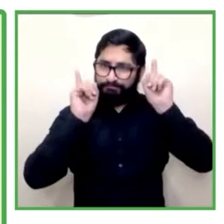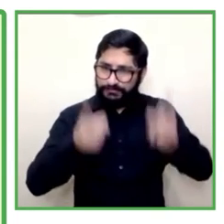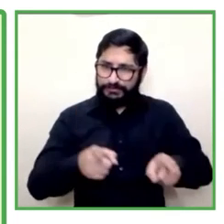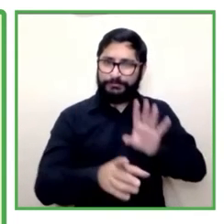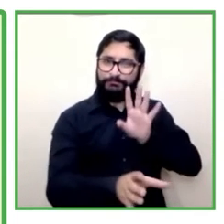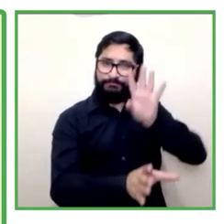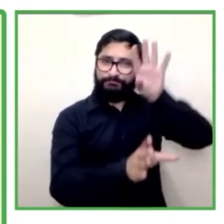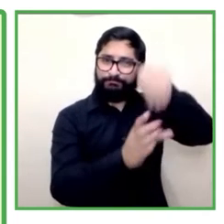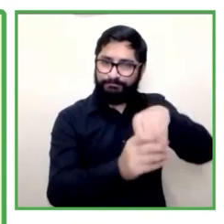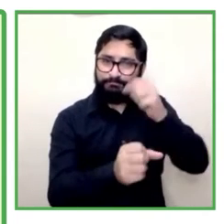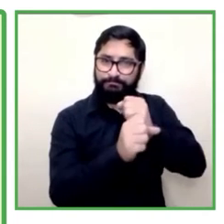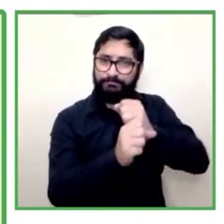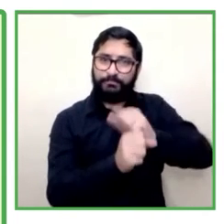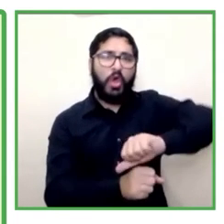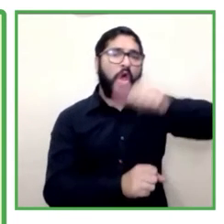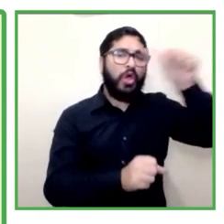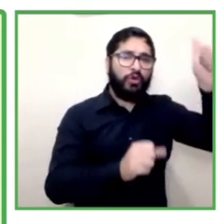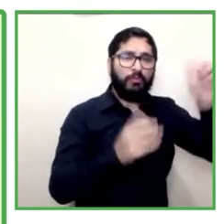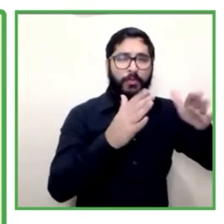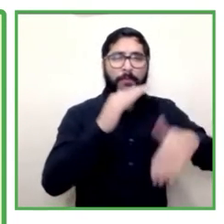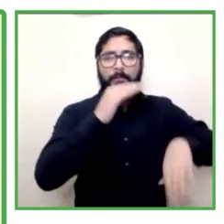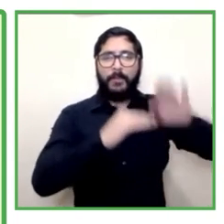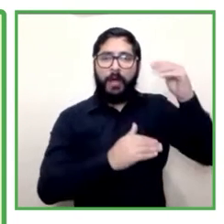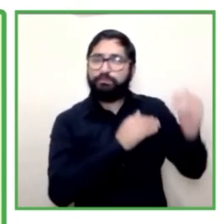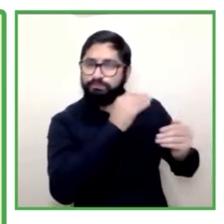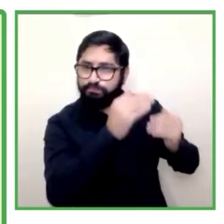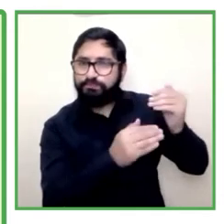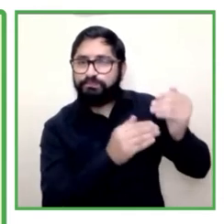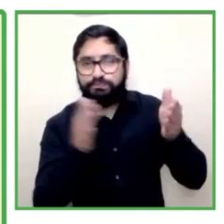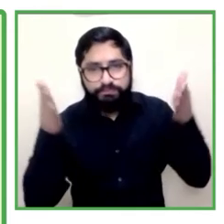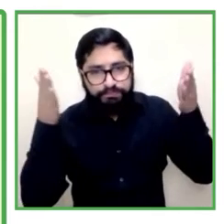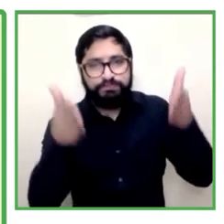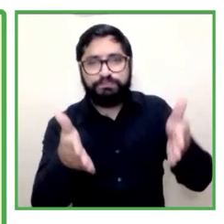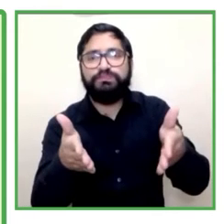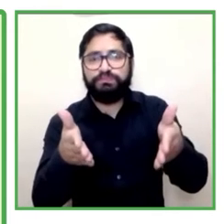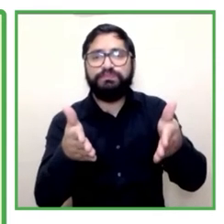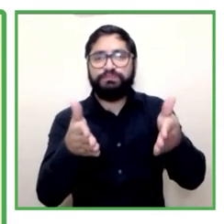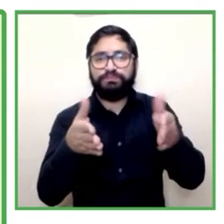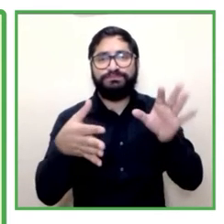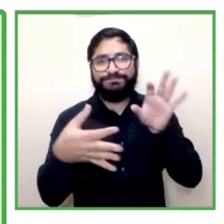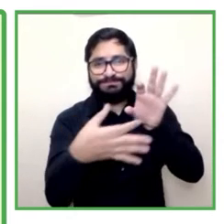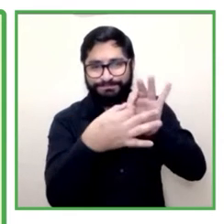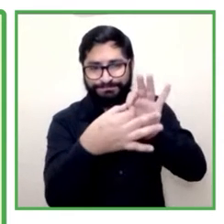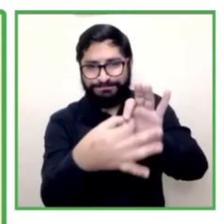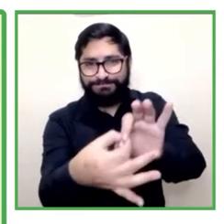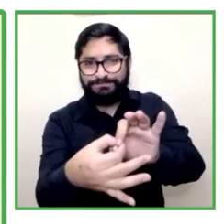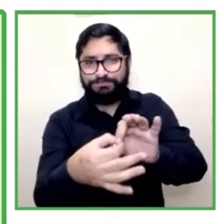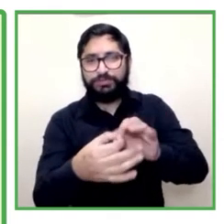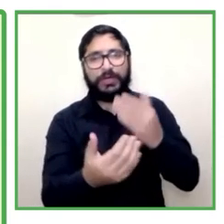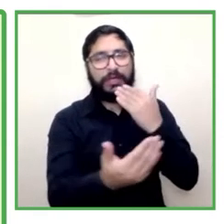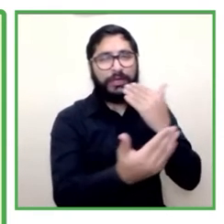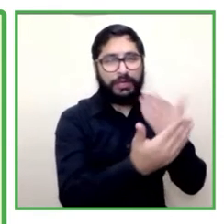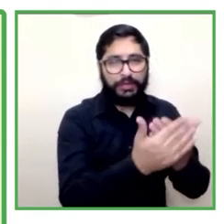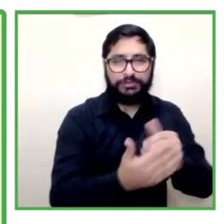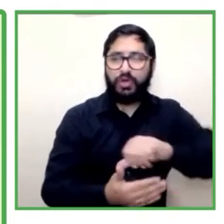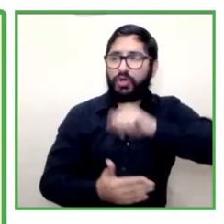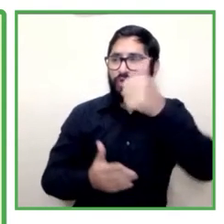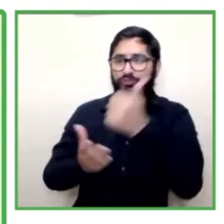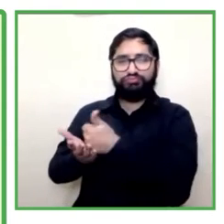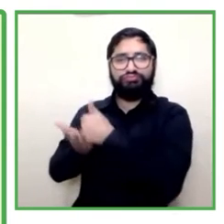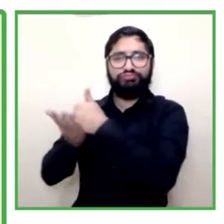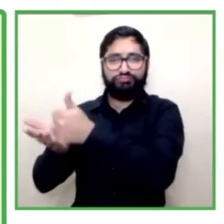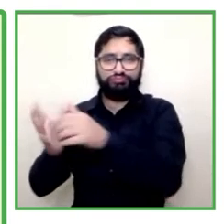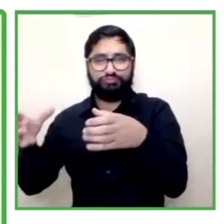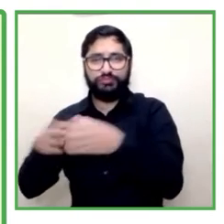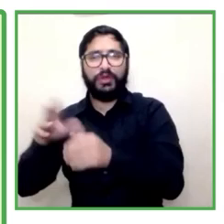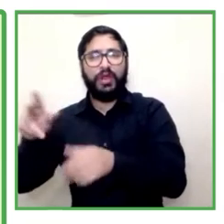funcionar como una cooperativa fue gracias a una cooperativa, una cooperativa que se llama Cooperativa Jurídica y de interés por la cooperativa o por